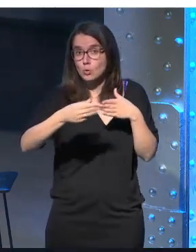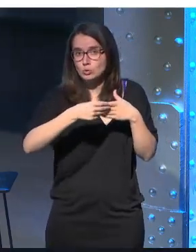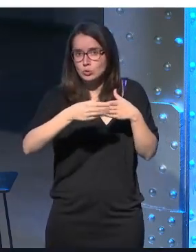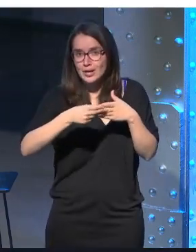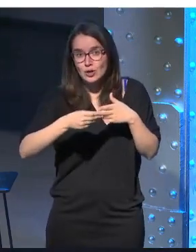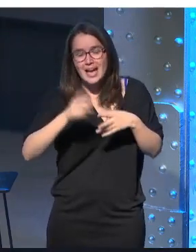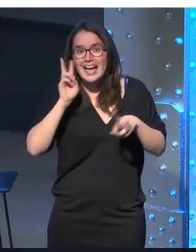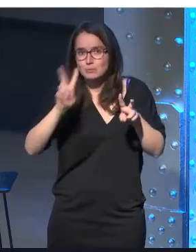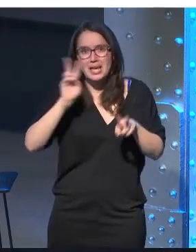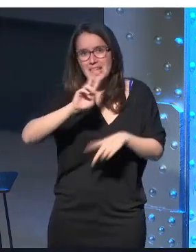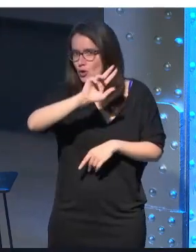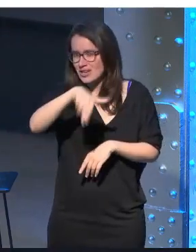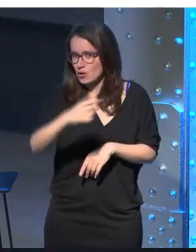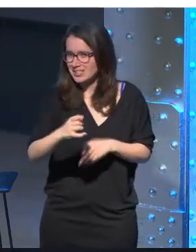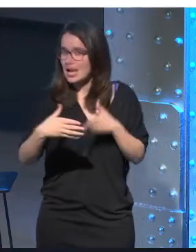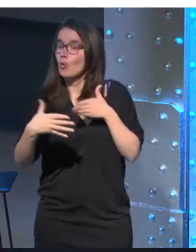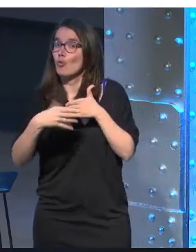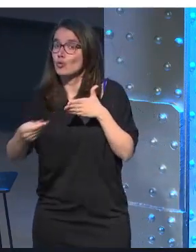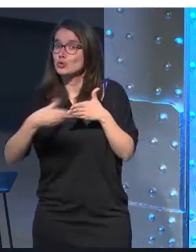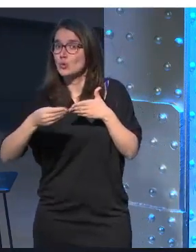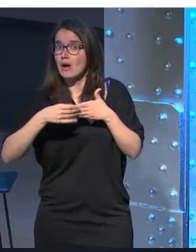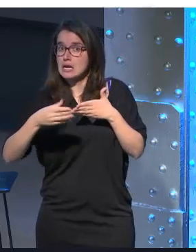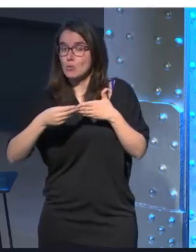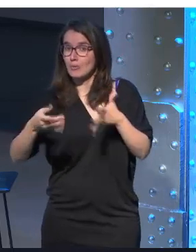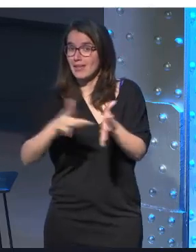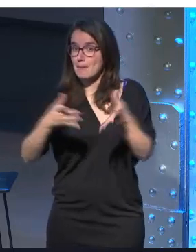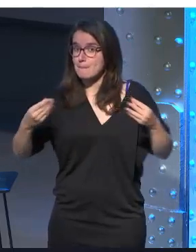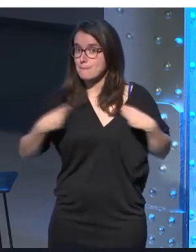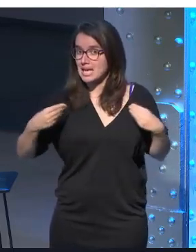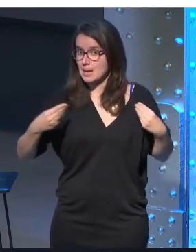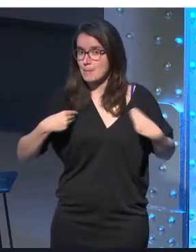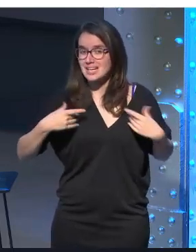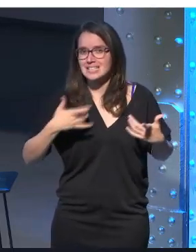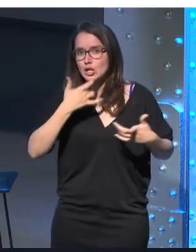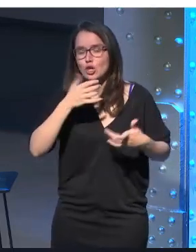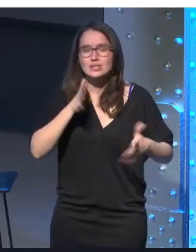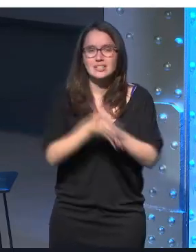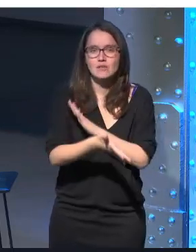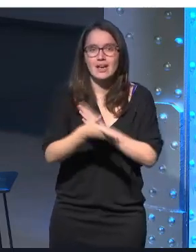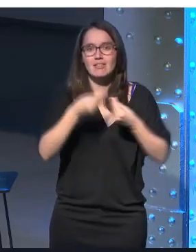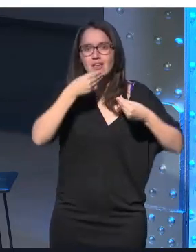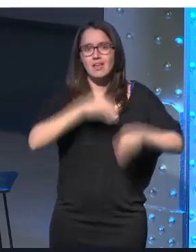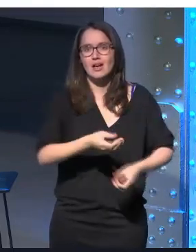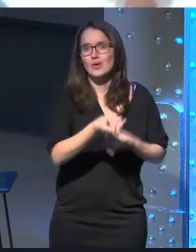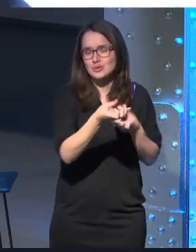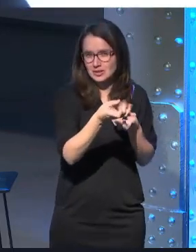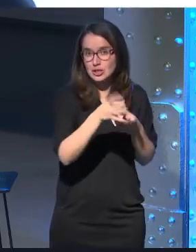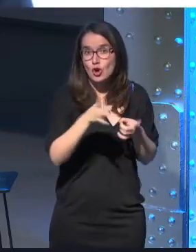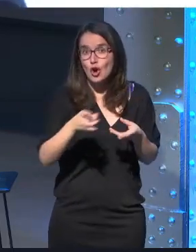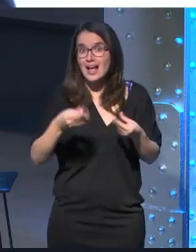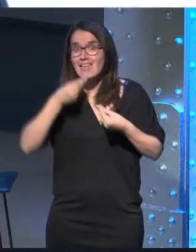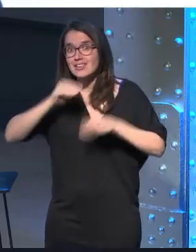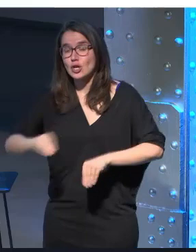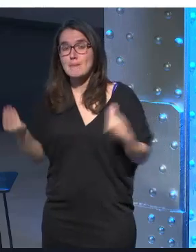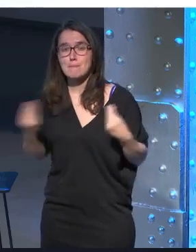no ya espectador prácticamente sino usuario se va a mover va a vivir porque ya no estaremos hablando de storytelling ya estamos hablando de story living